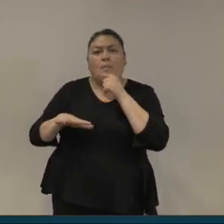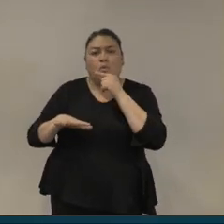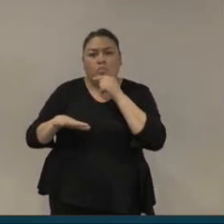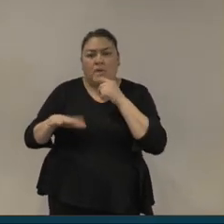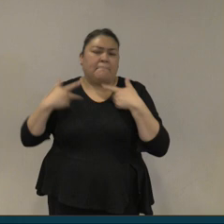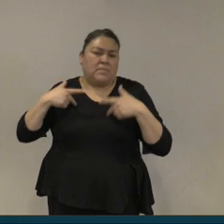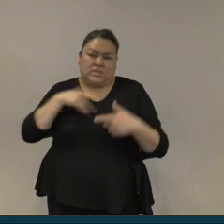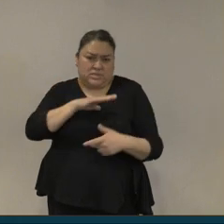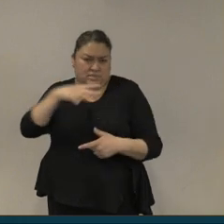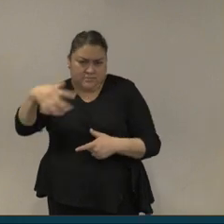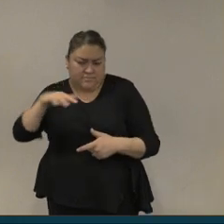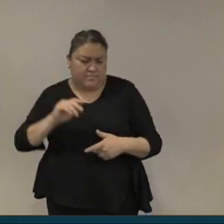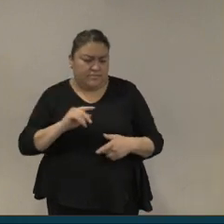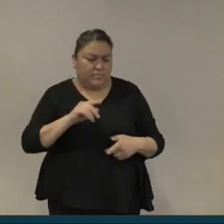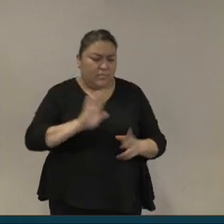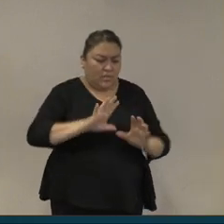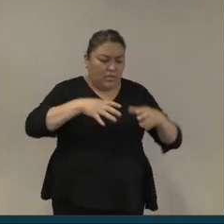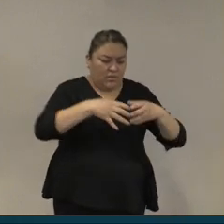que de manera general